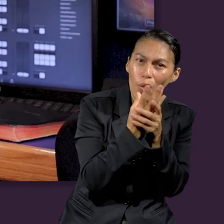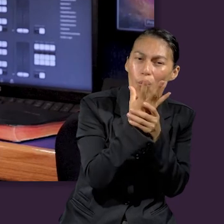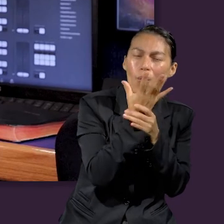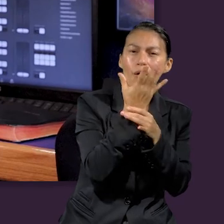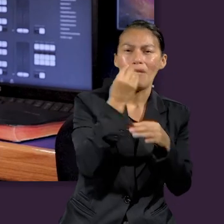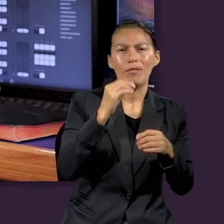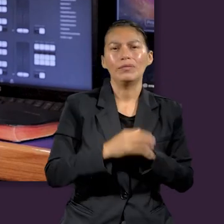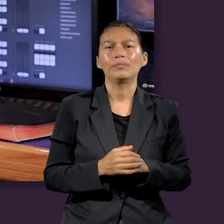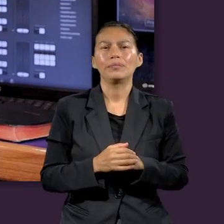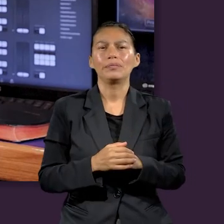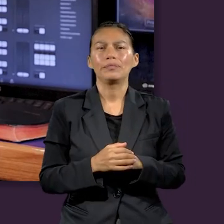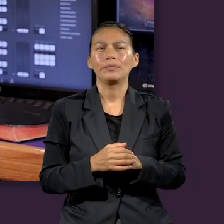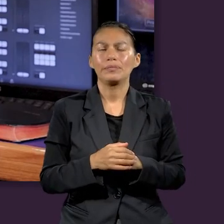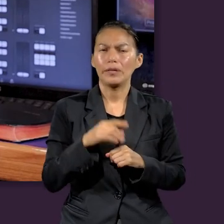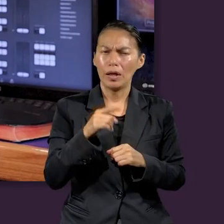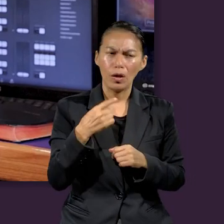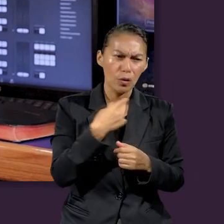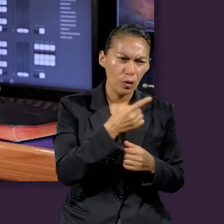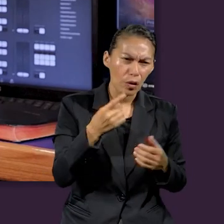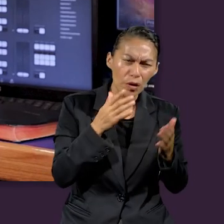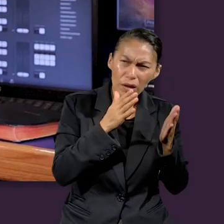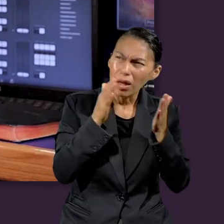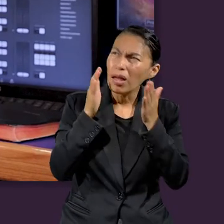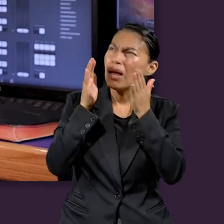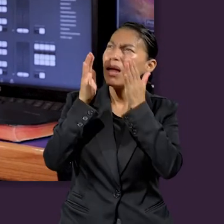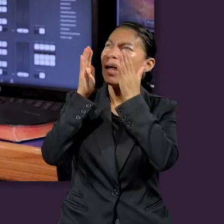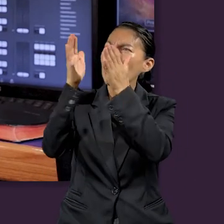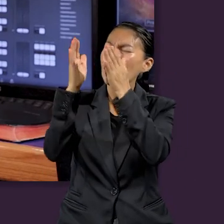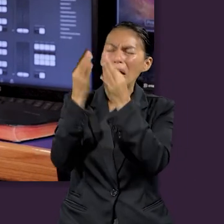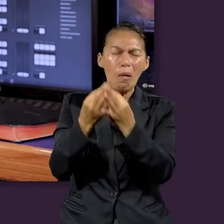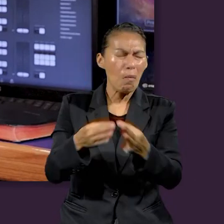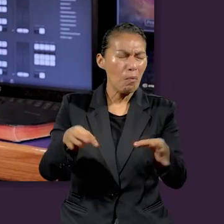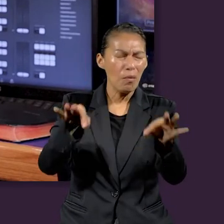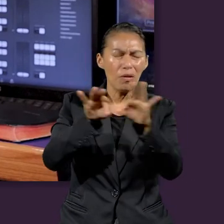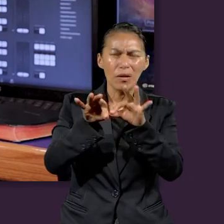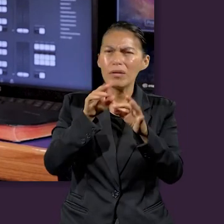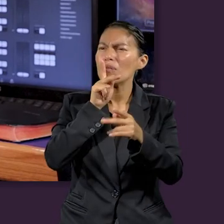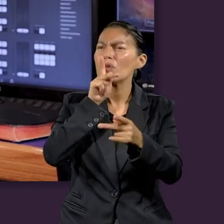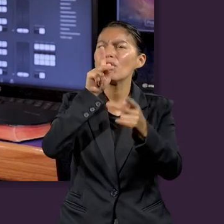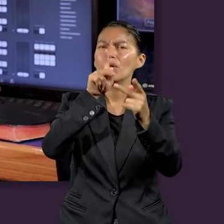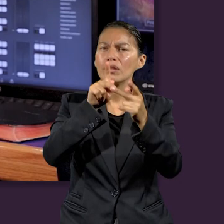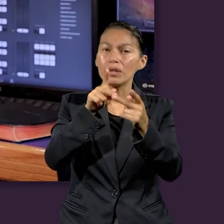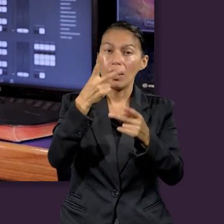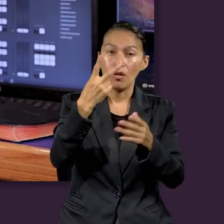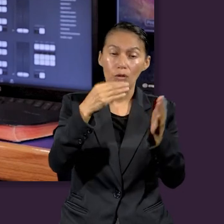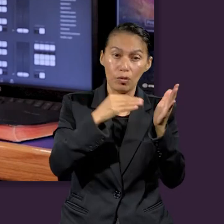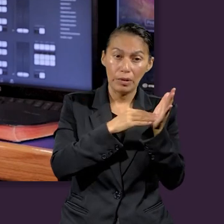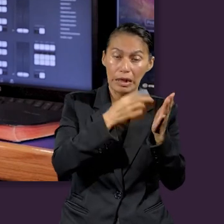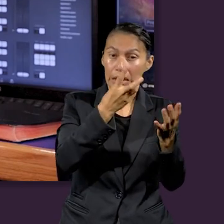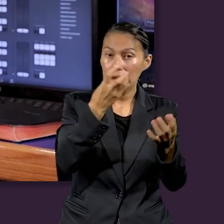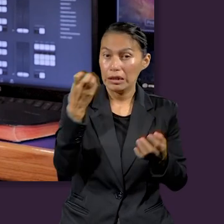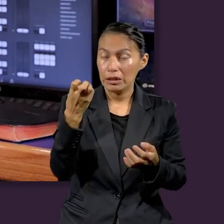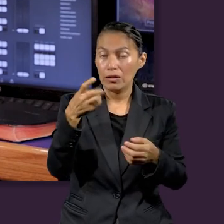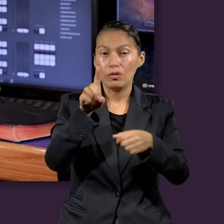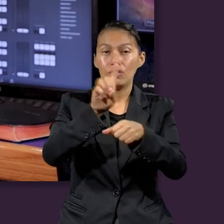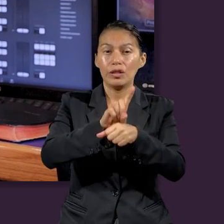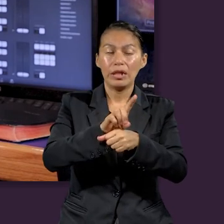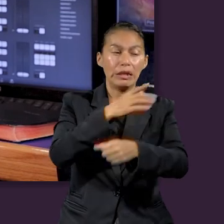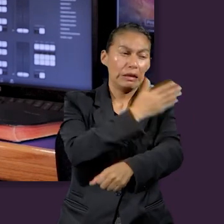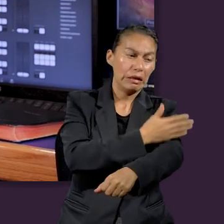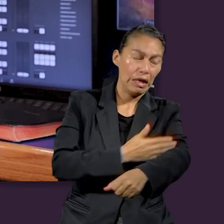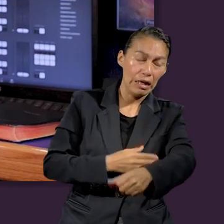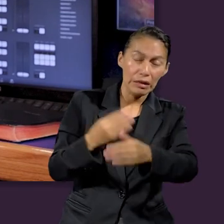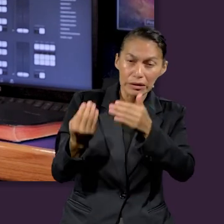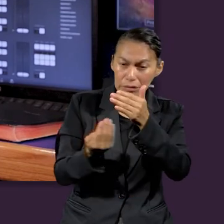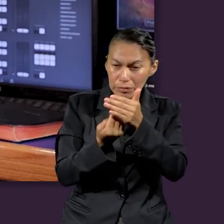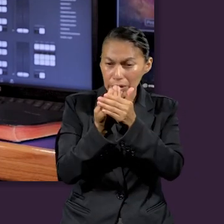la historia de este mundo. Bien haríamos en estudiar con dedicación esta importante profecía. Los 2.300